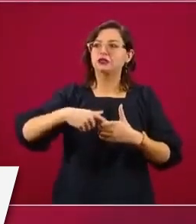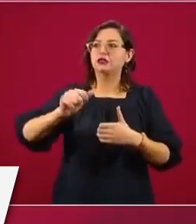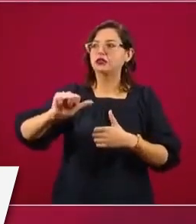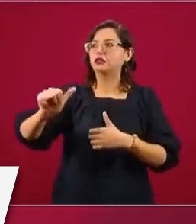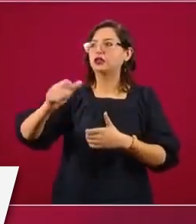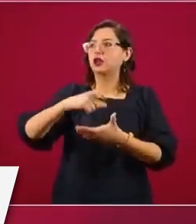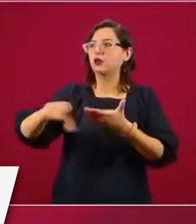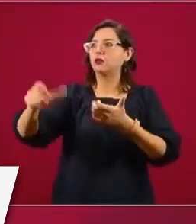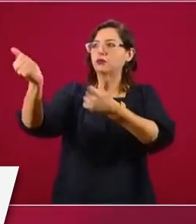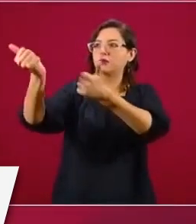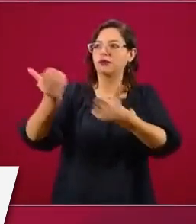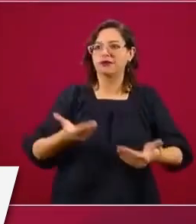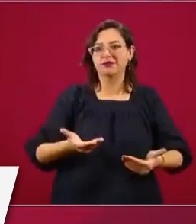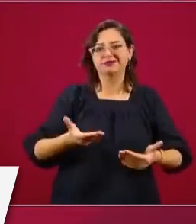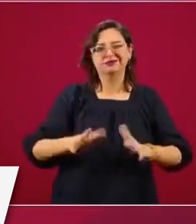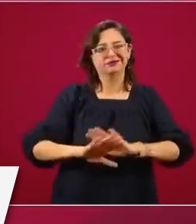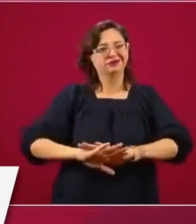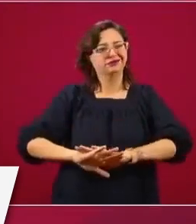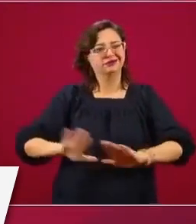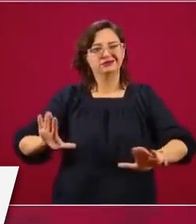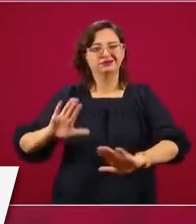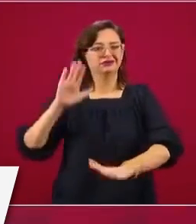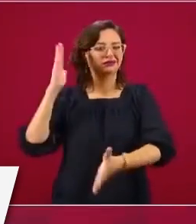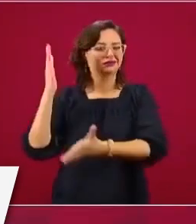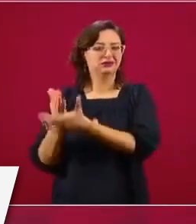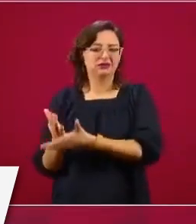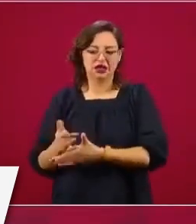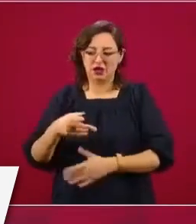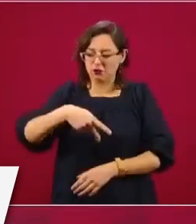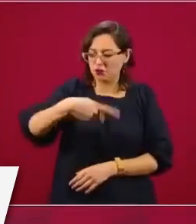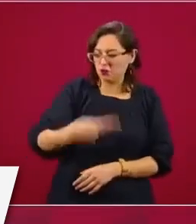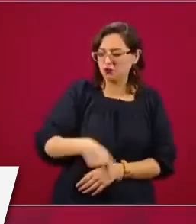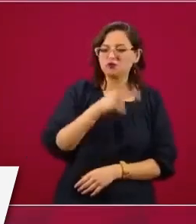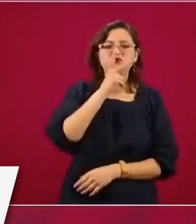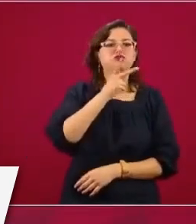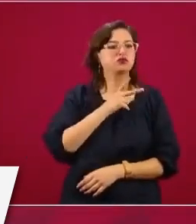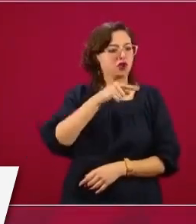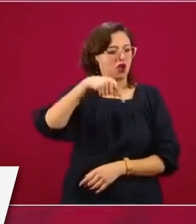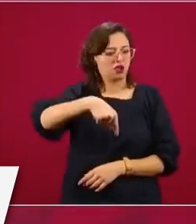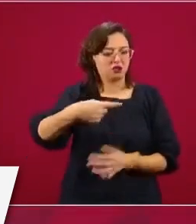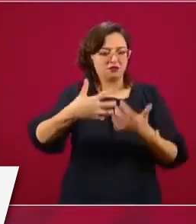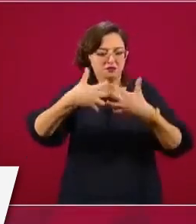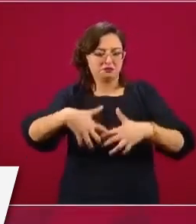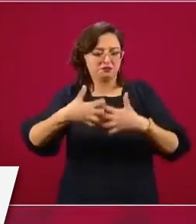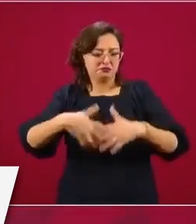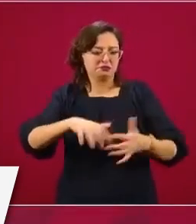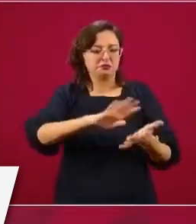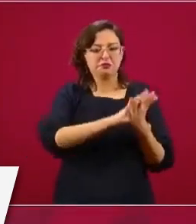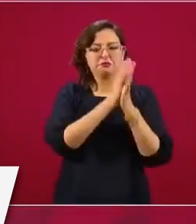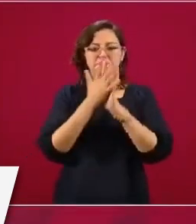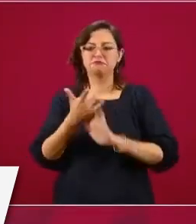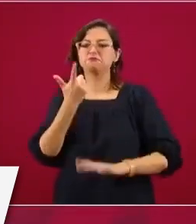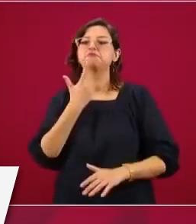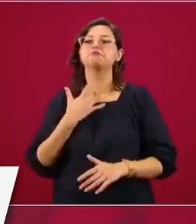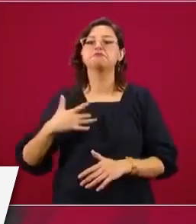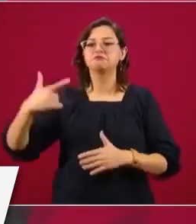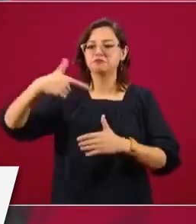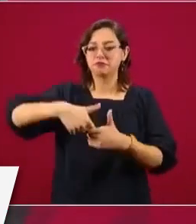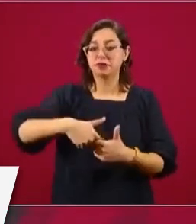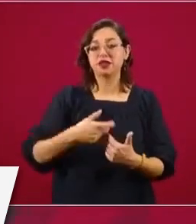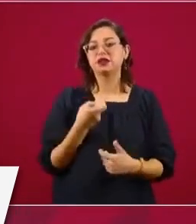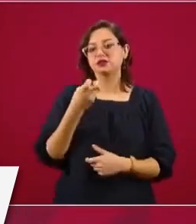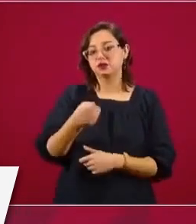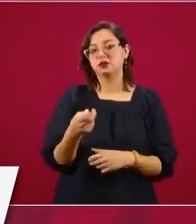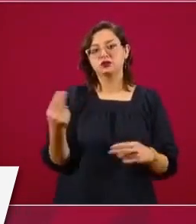extranjero, procesar toda nuestra materia prima en México. Entonces, tenemos que ampliar nuestra capacidad